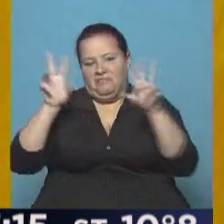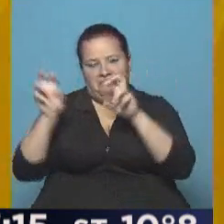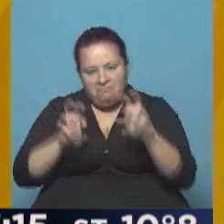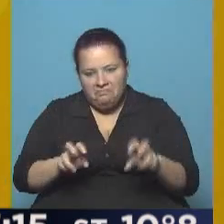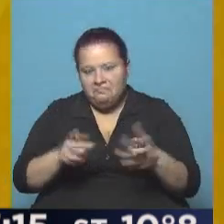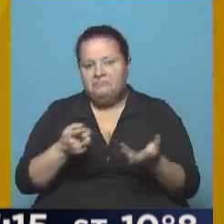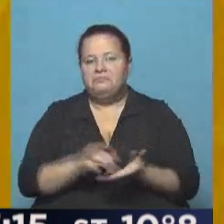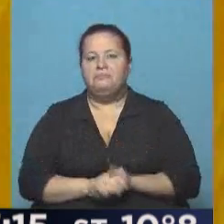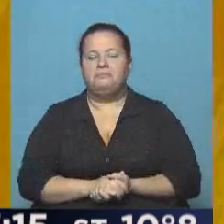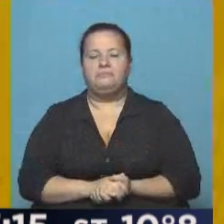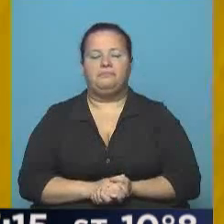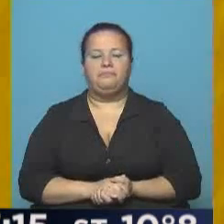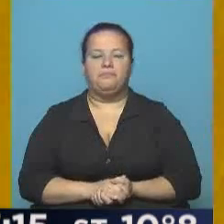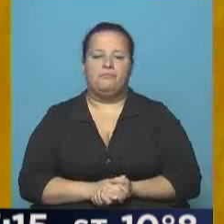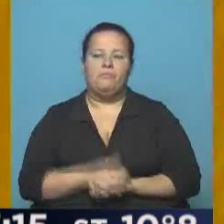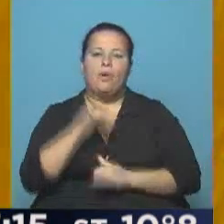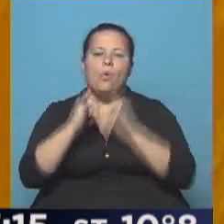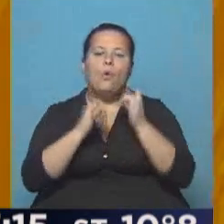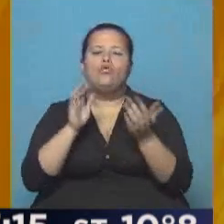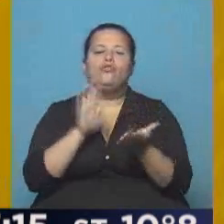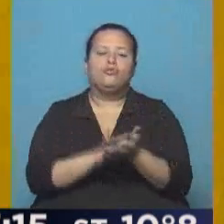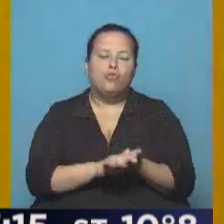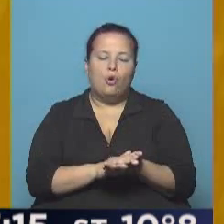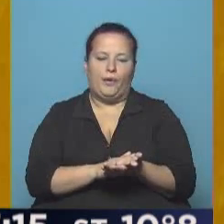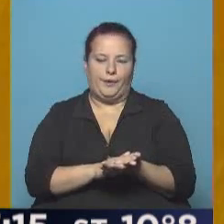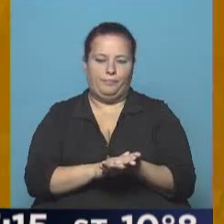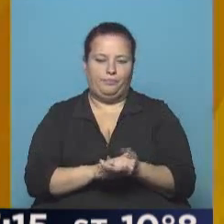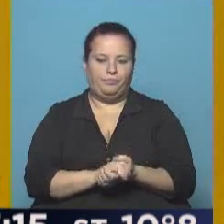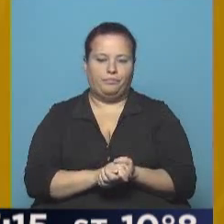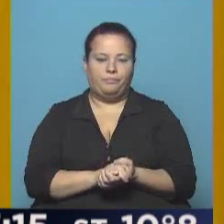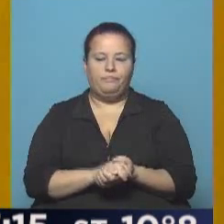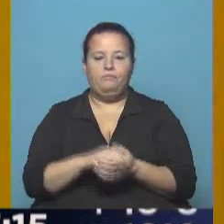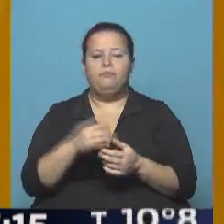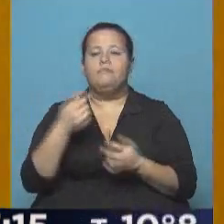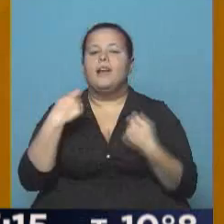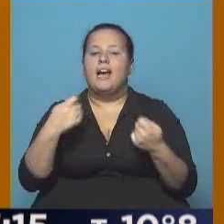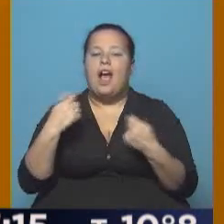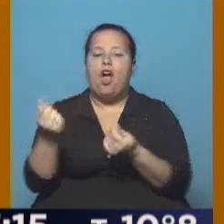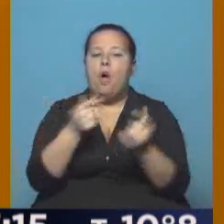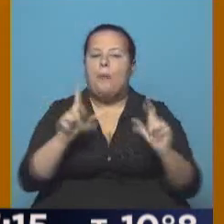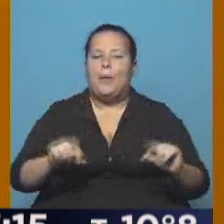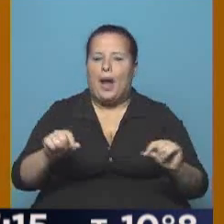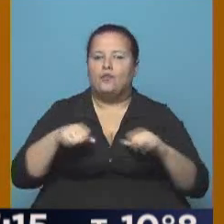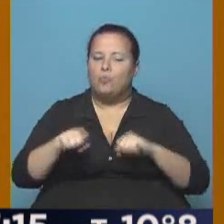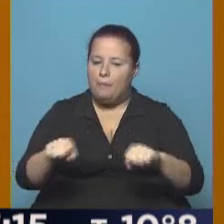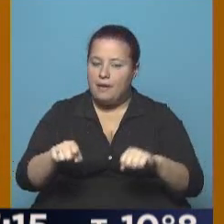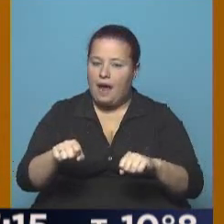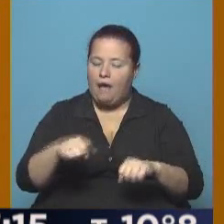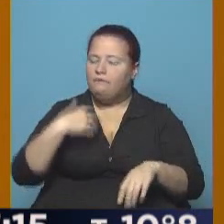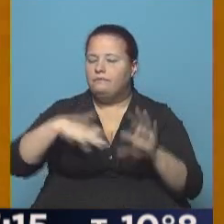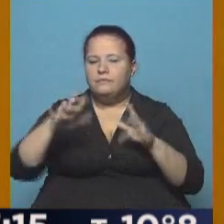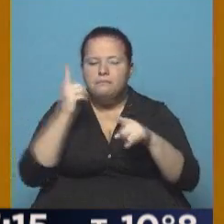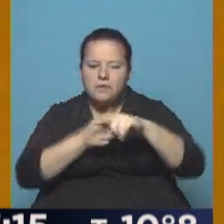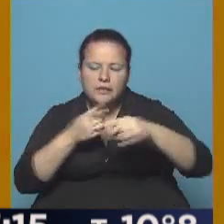que tratan con el consumo, comprar lo más barato en el súper, una proeza